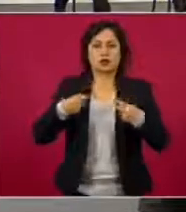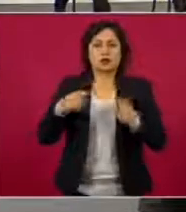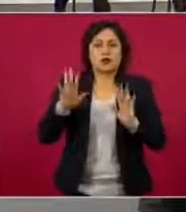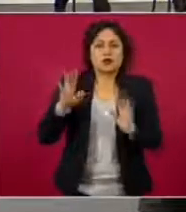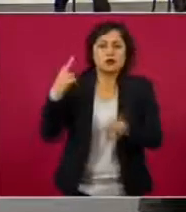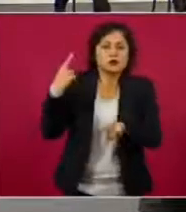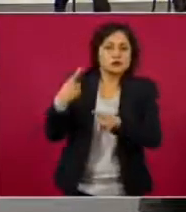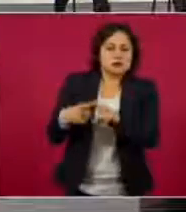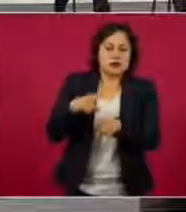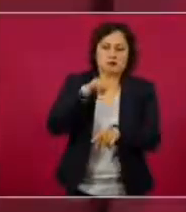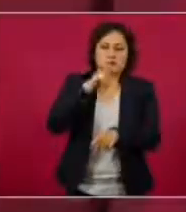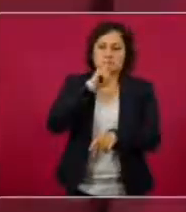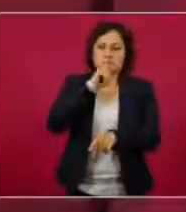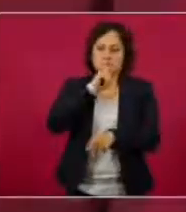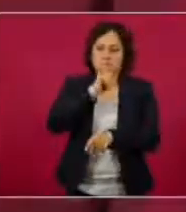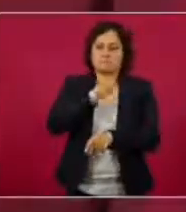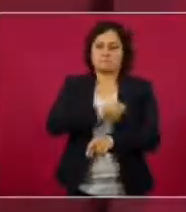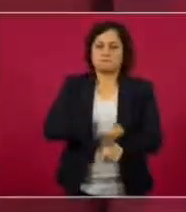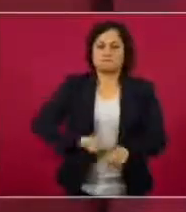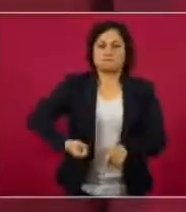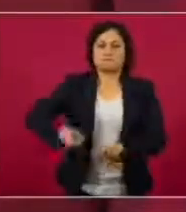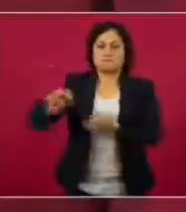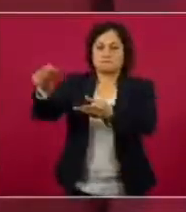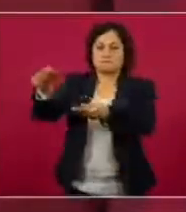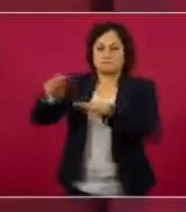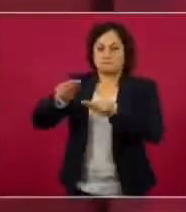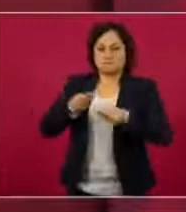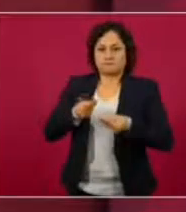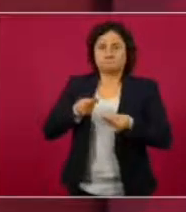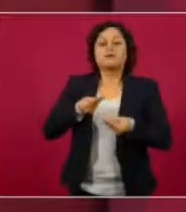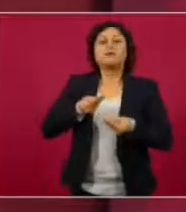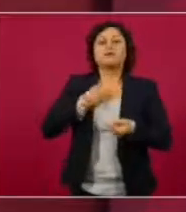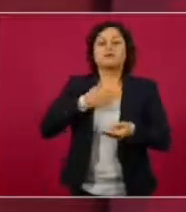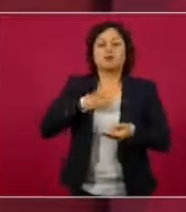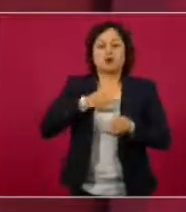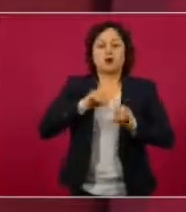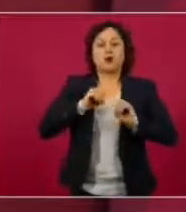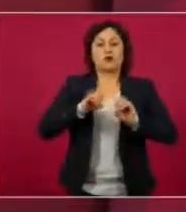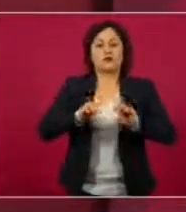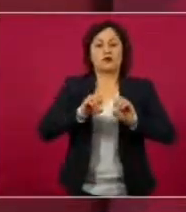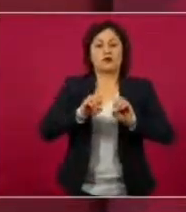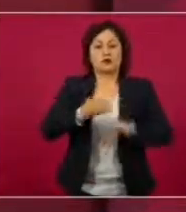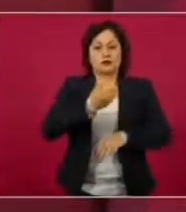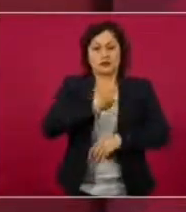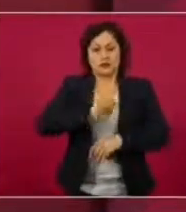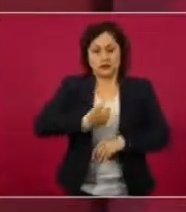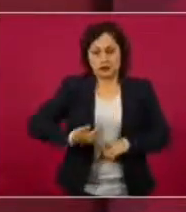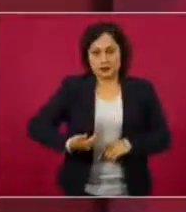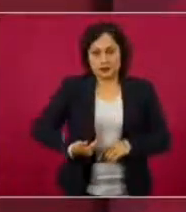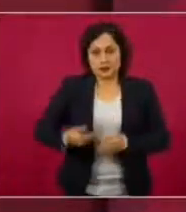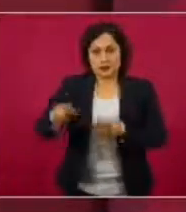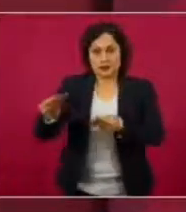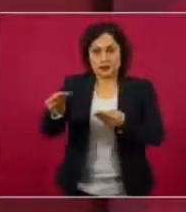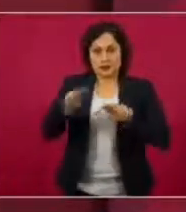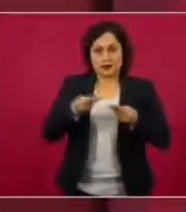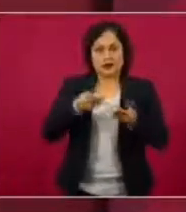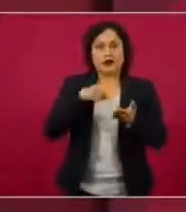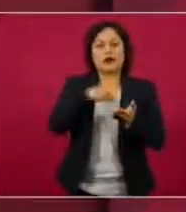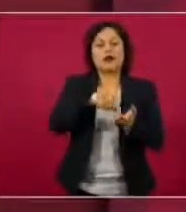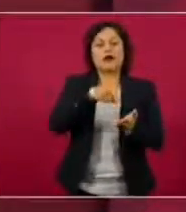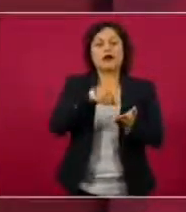Oficina de Atención Ciudadana de la Presidencia, en la cual se